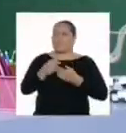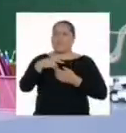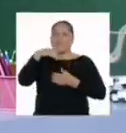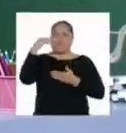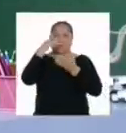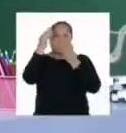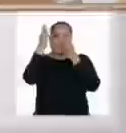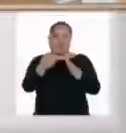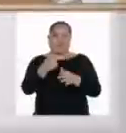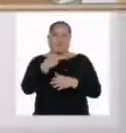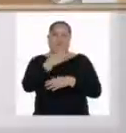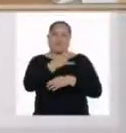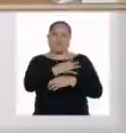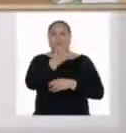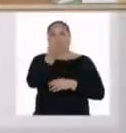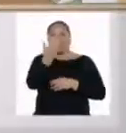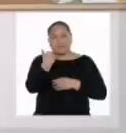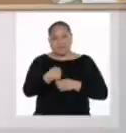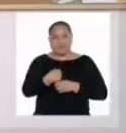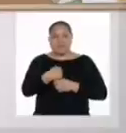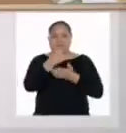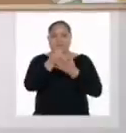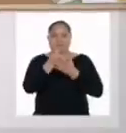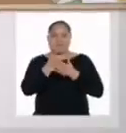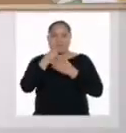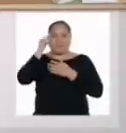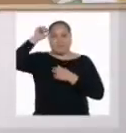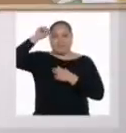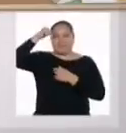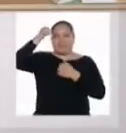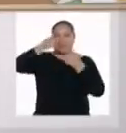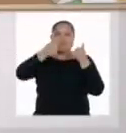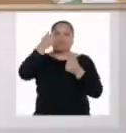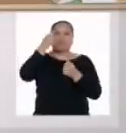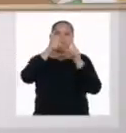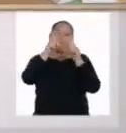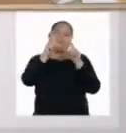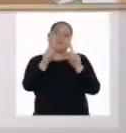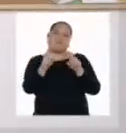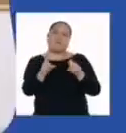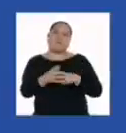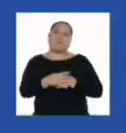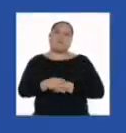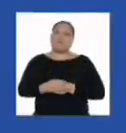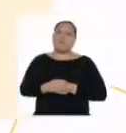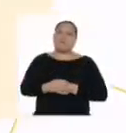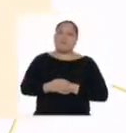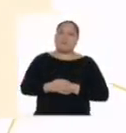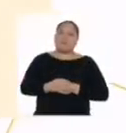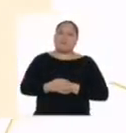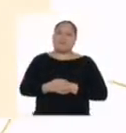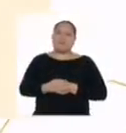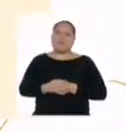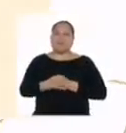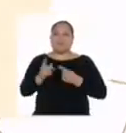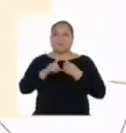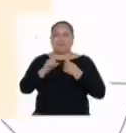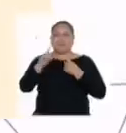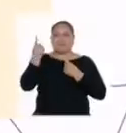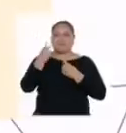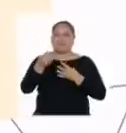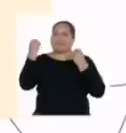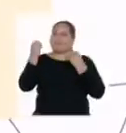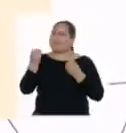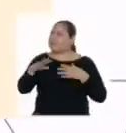alumnos de cuarto? A ver, ayúdame recordando, ¿cuáles eran esas interrogantes? Primero,